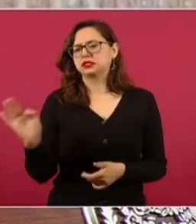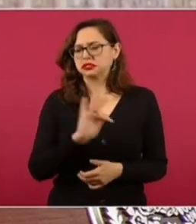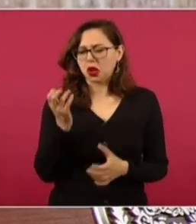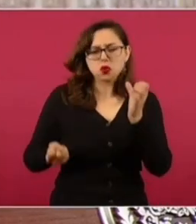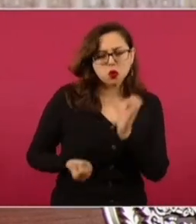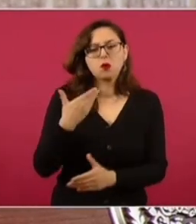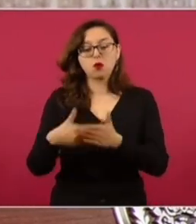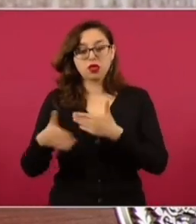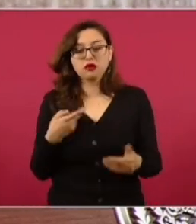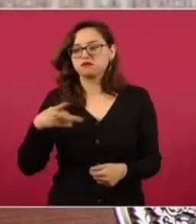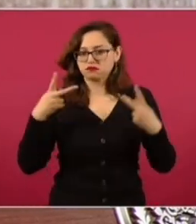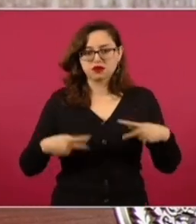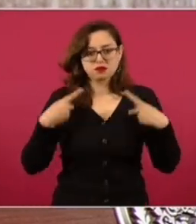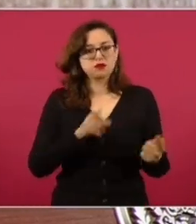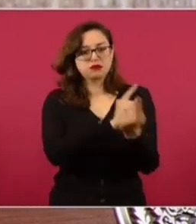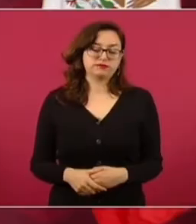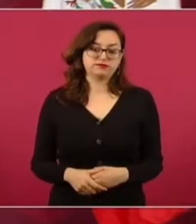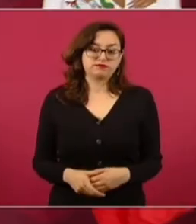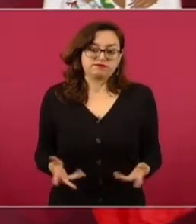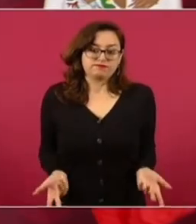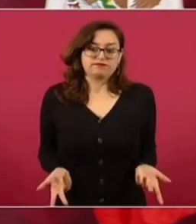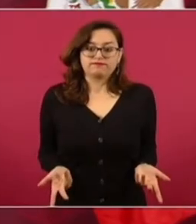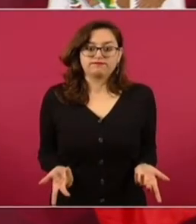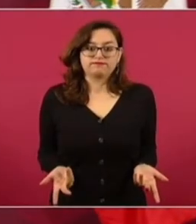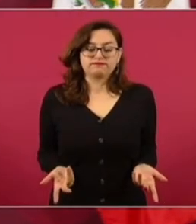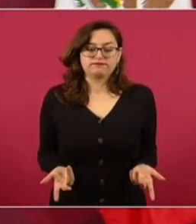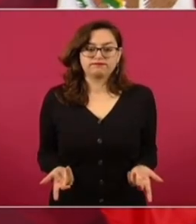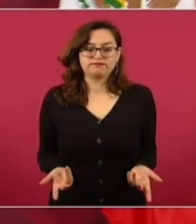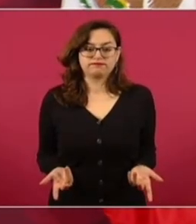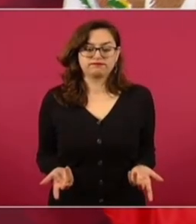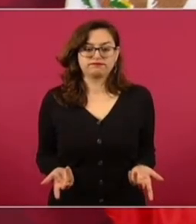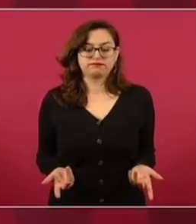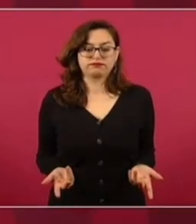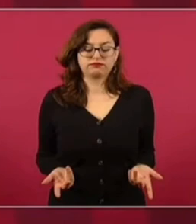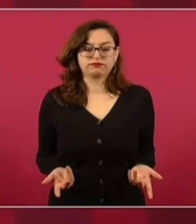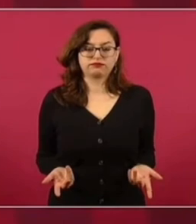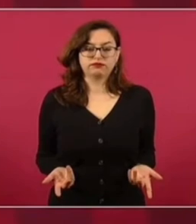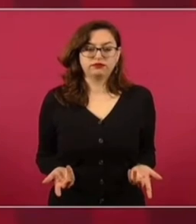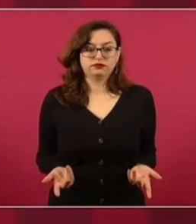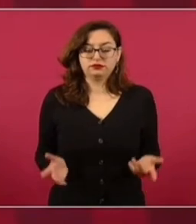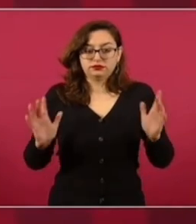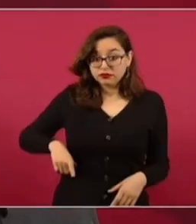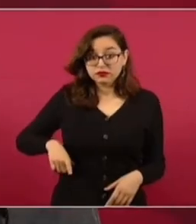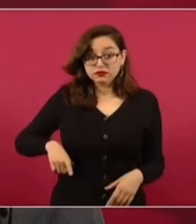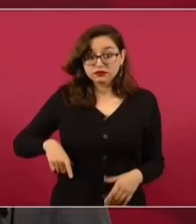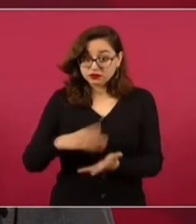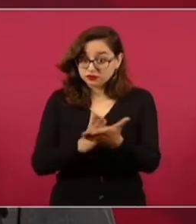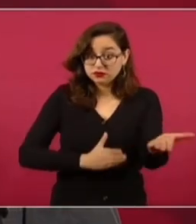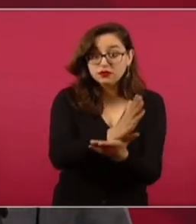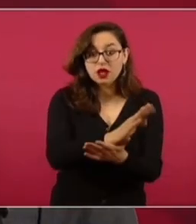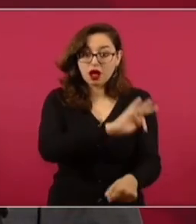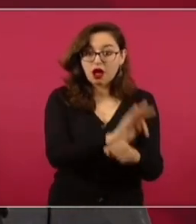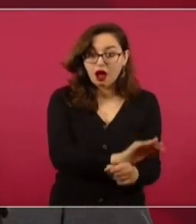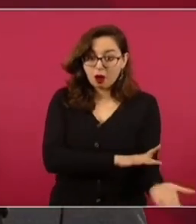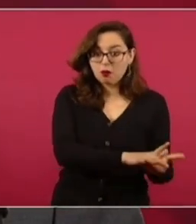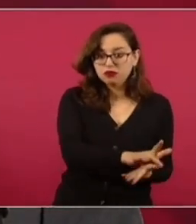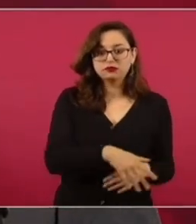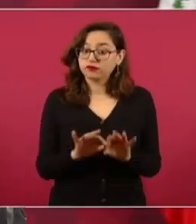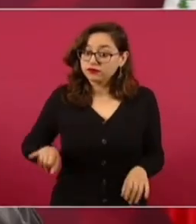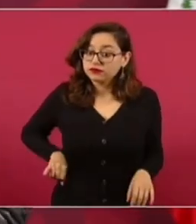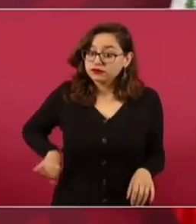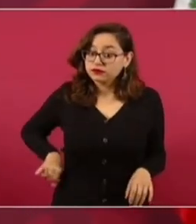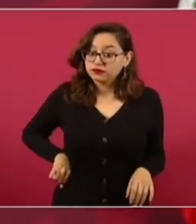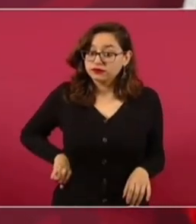Y que tengan confianza de que no hay datos cargados, no hay cartas marcadas.